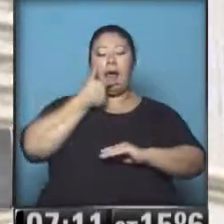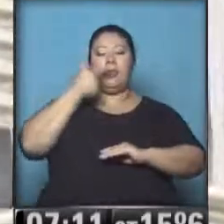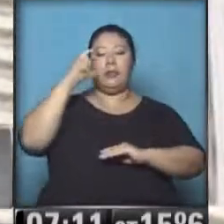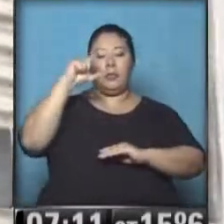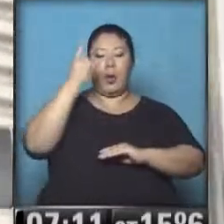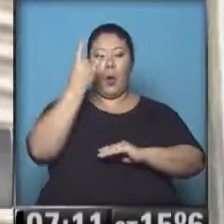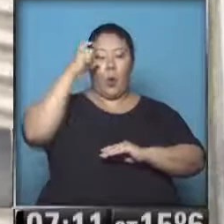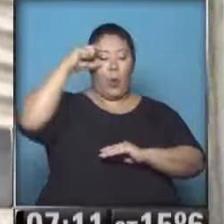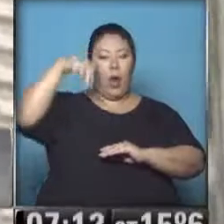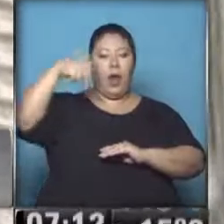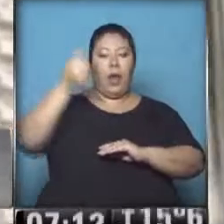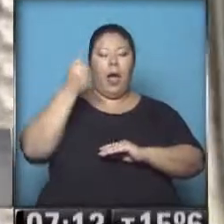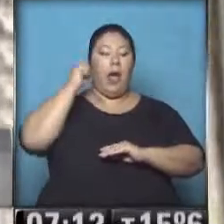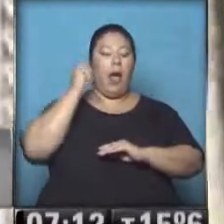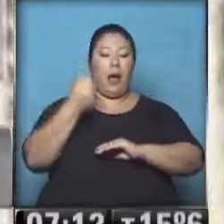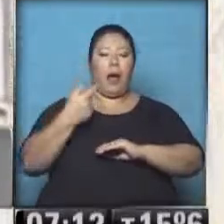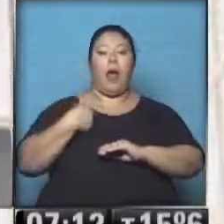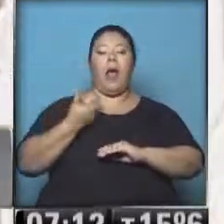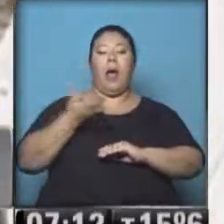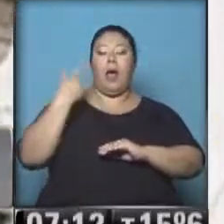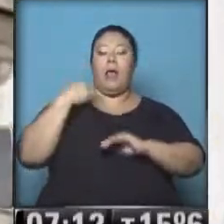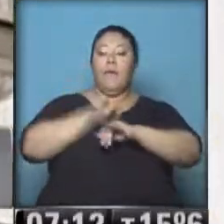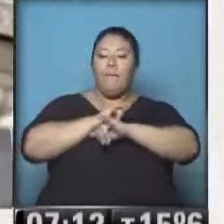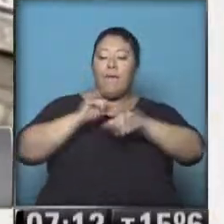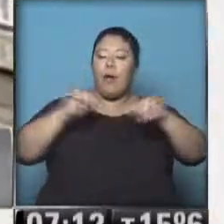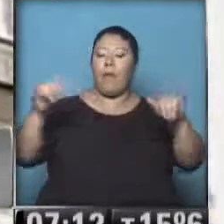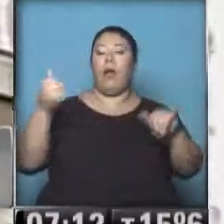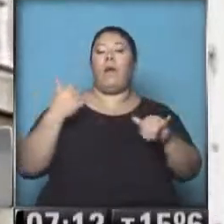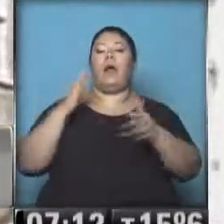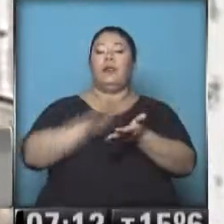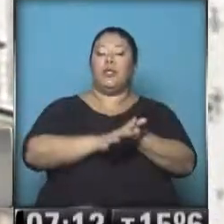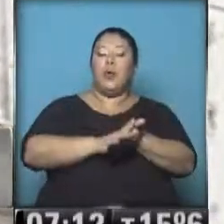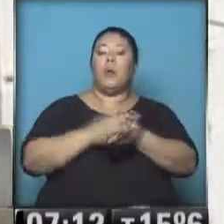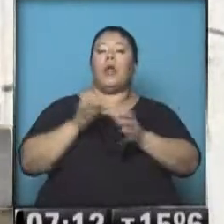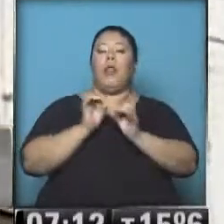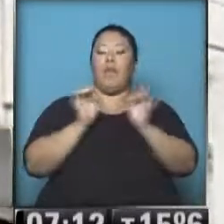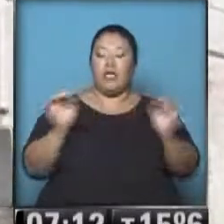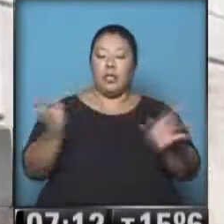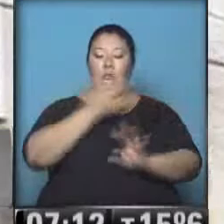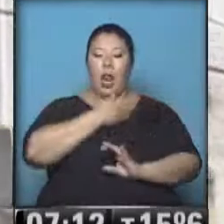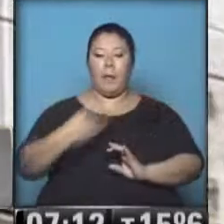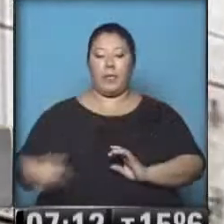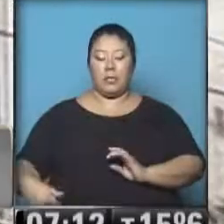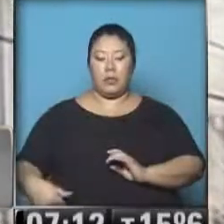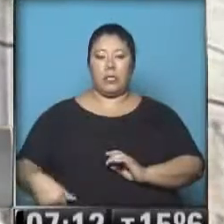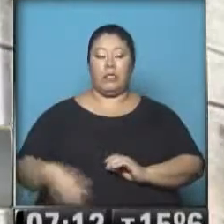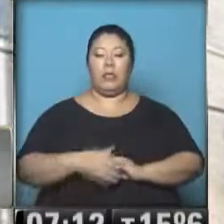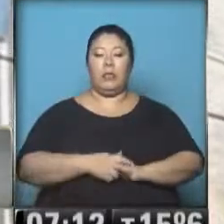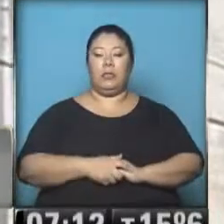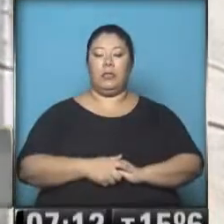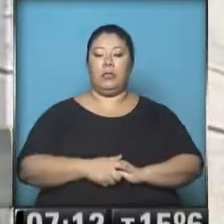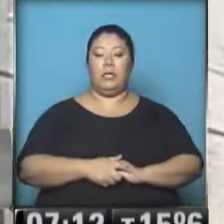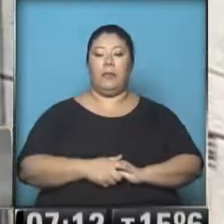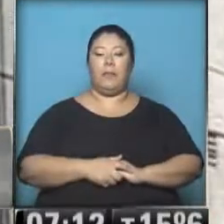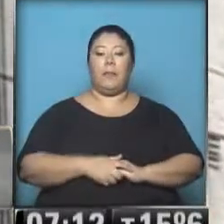ayer informaba que la mandataria presentaba este cuadro febril infeccioso y que, debido a ello, se había decidido